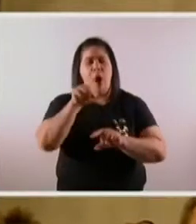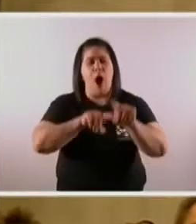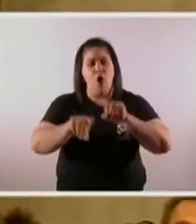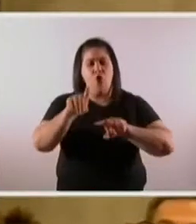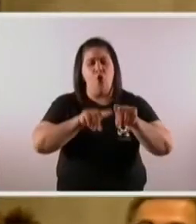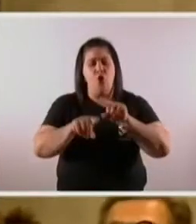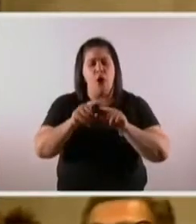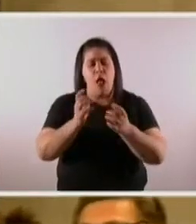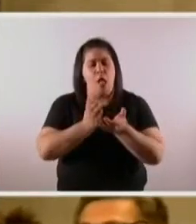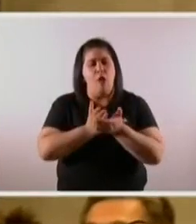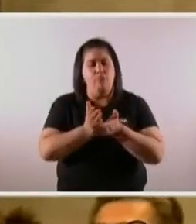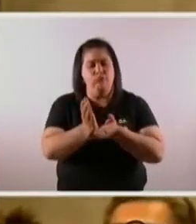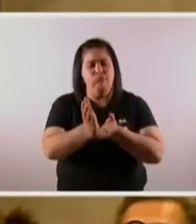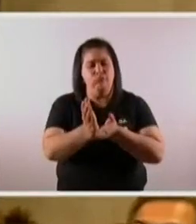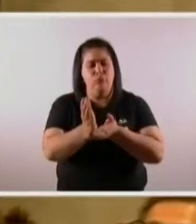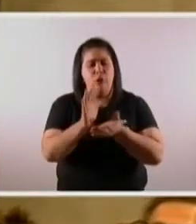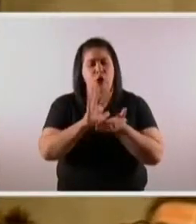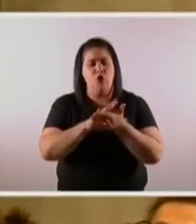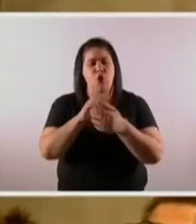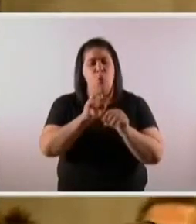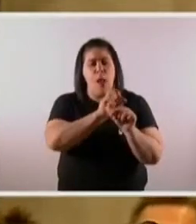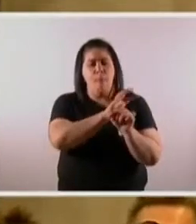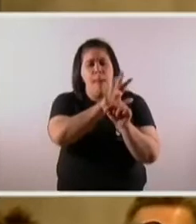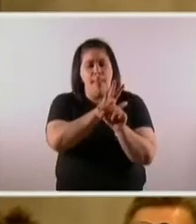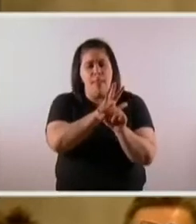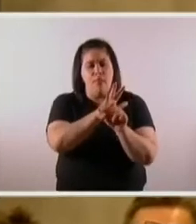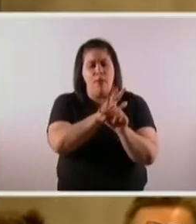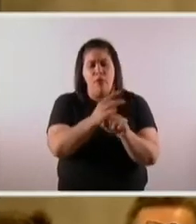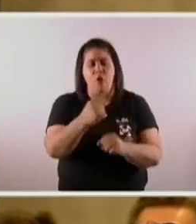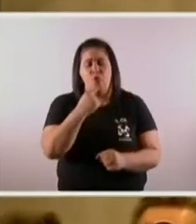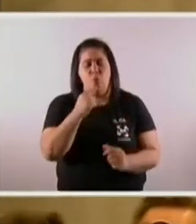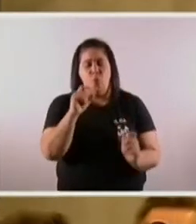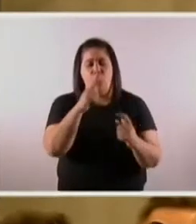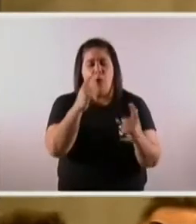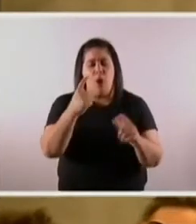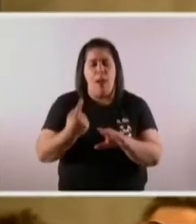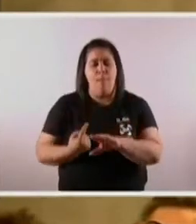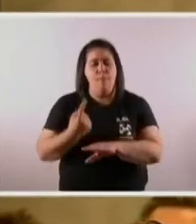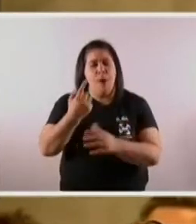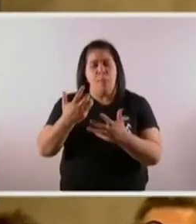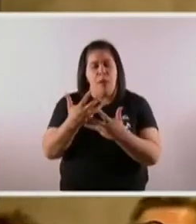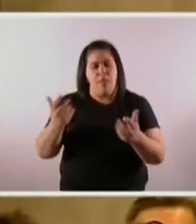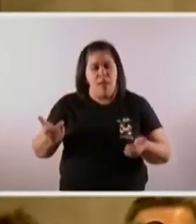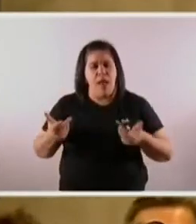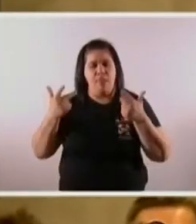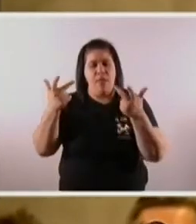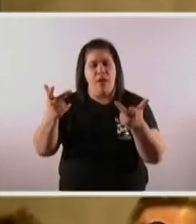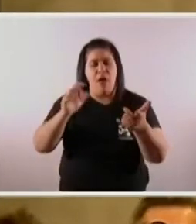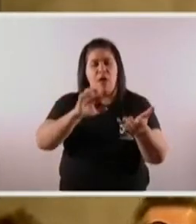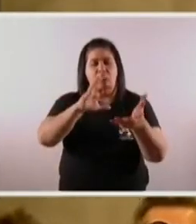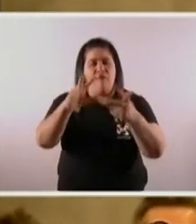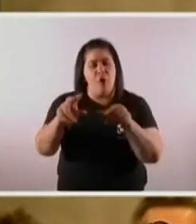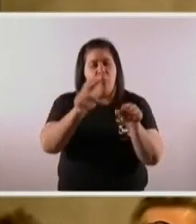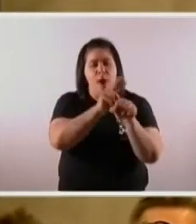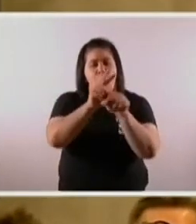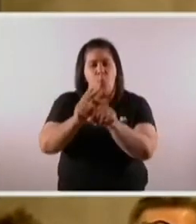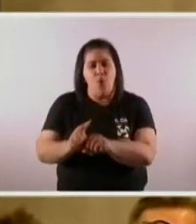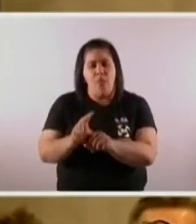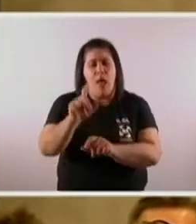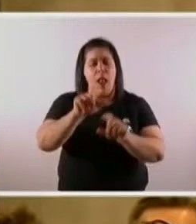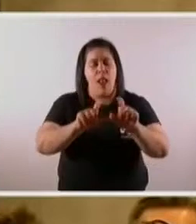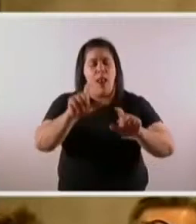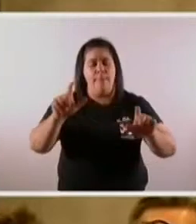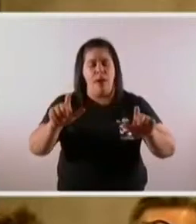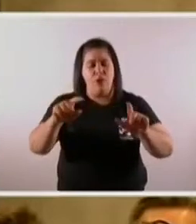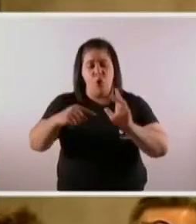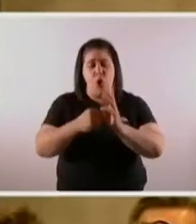en todos los temas que tienen que ver con la pandemia. Y eso, no hay duda, lo dije el primer día, es la manera de cuidar mejor a los argentinos, en nuestro caso los